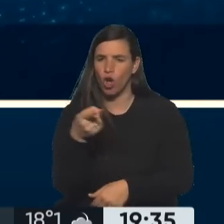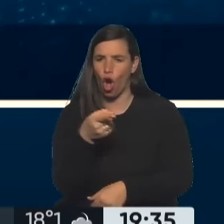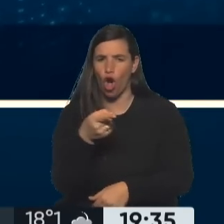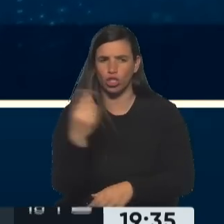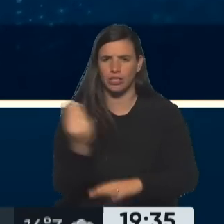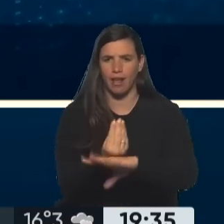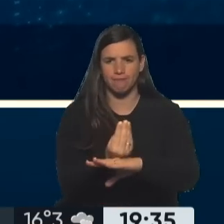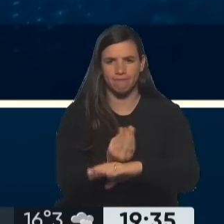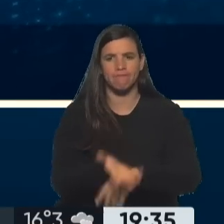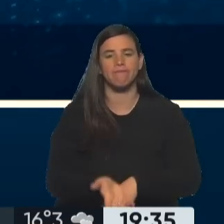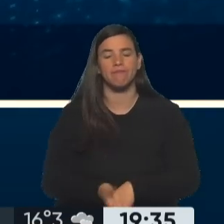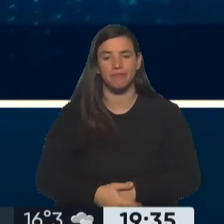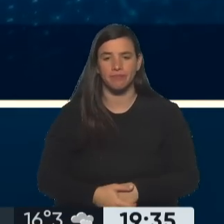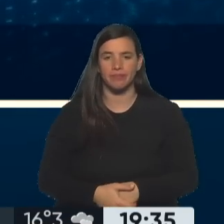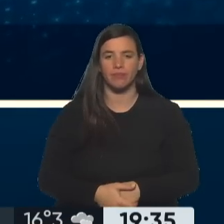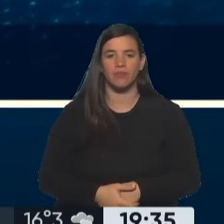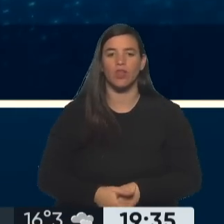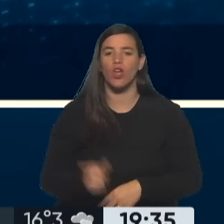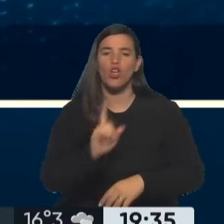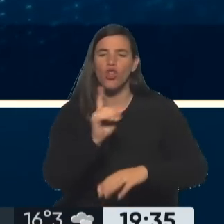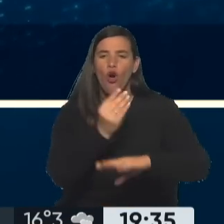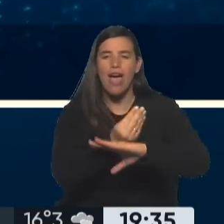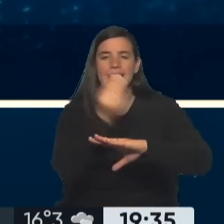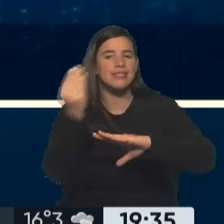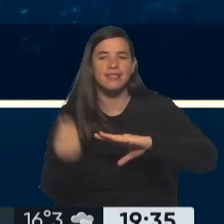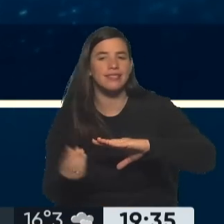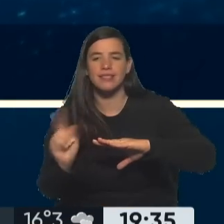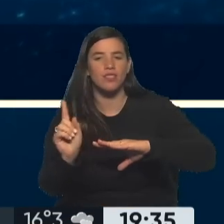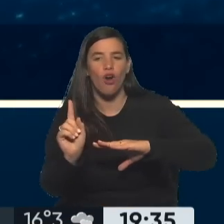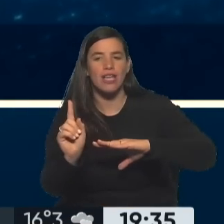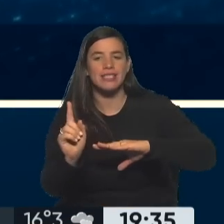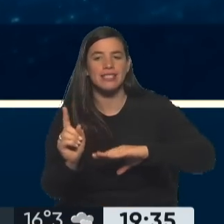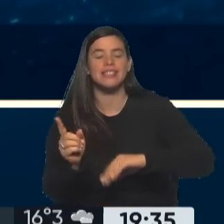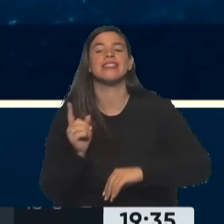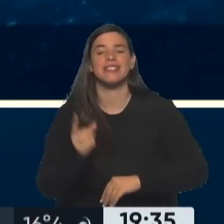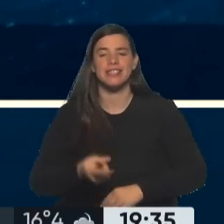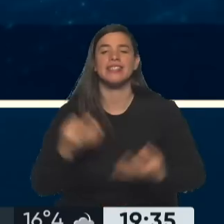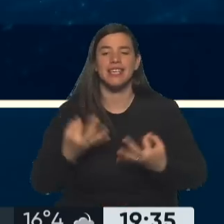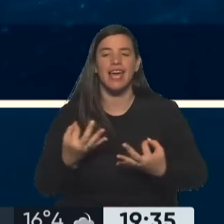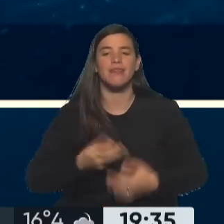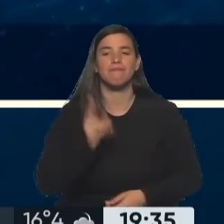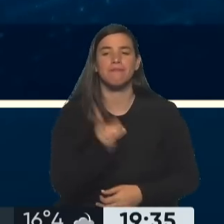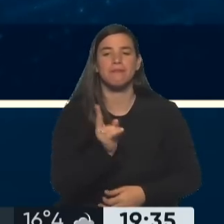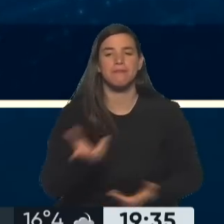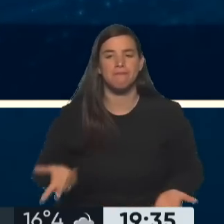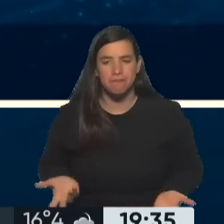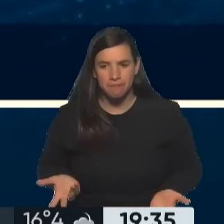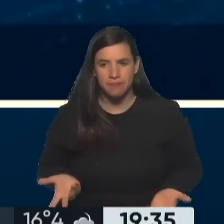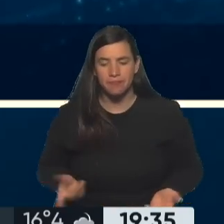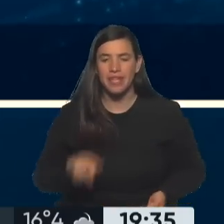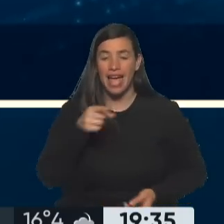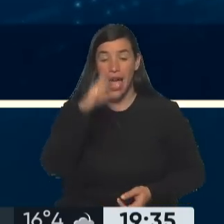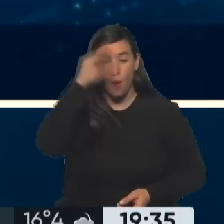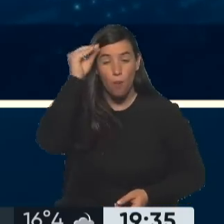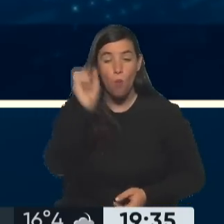declinación, es una proscripción. Pero ella está mostrando cuál es el plan que tienen. Y que